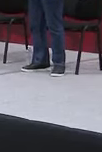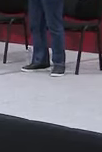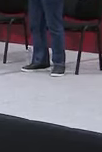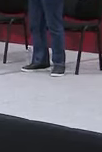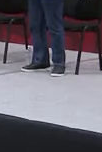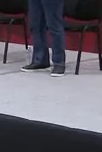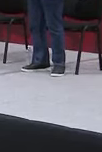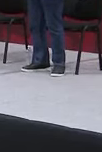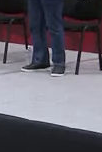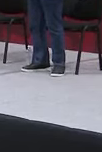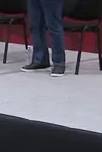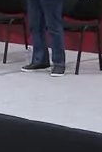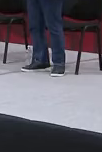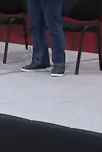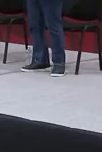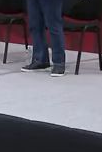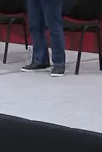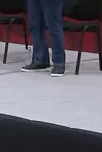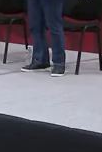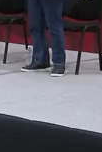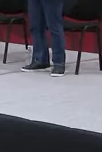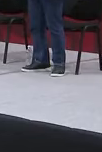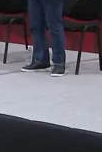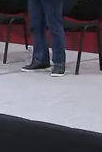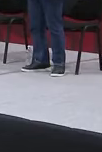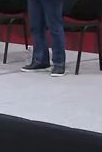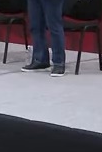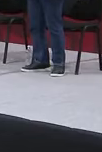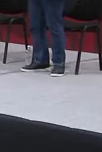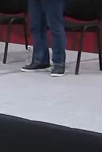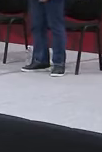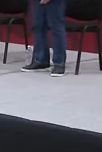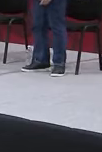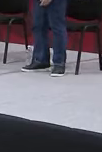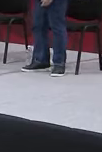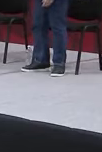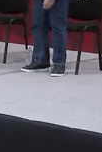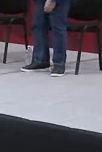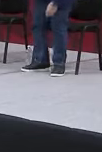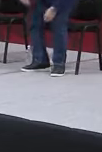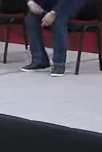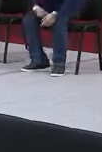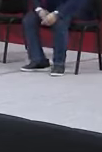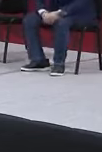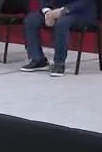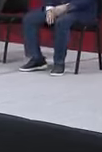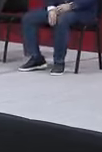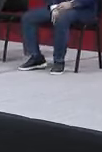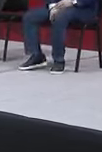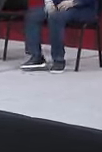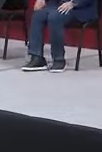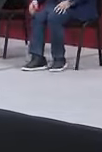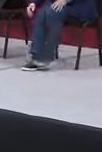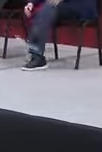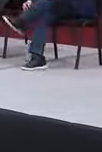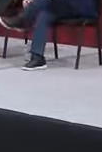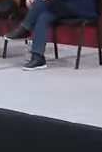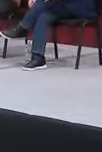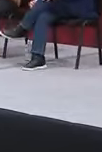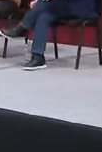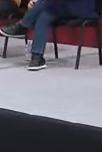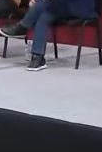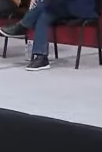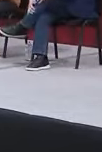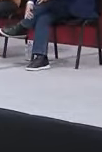Procedemos Con el mensaje de bienvenida A cargo del gobernador constitucional del estado de San Luis